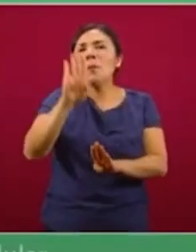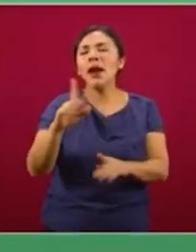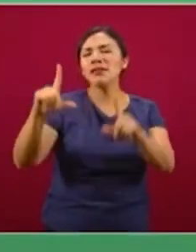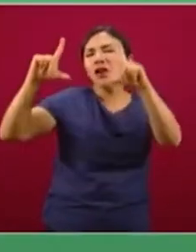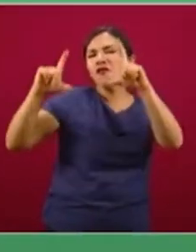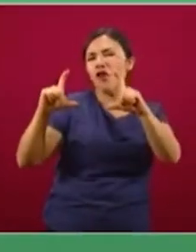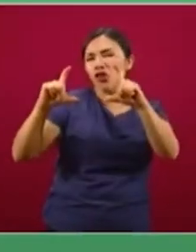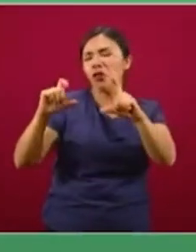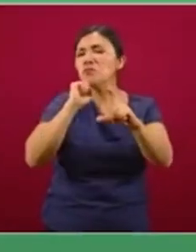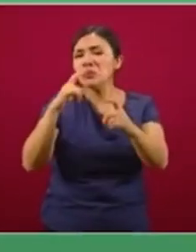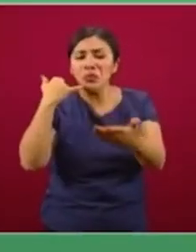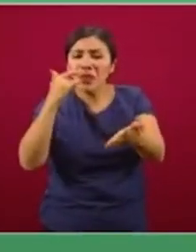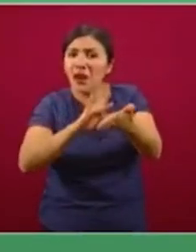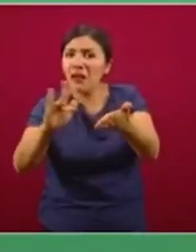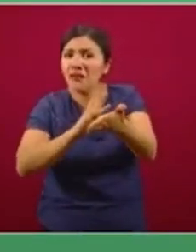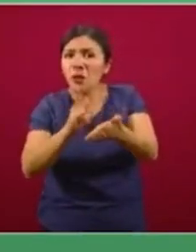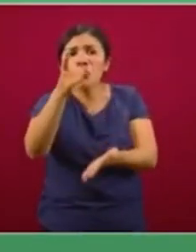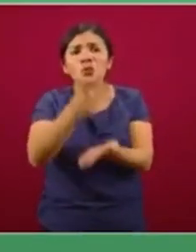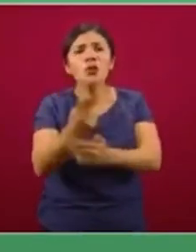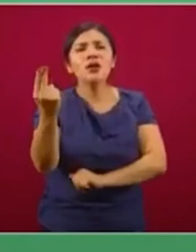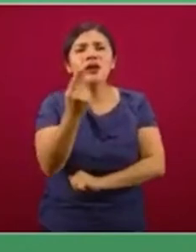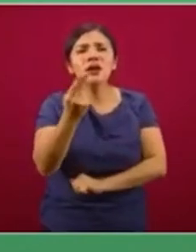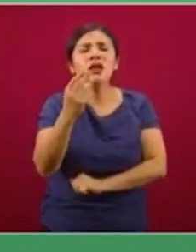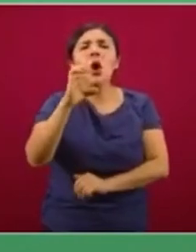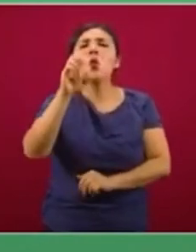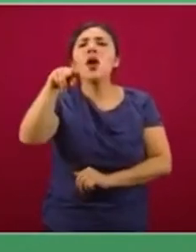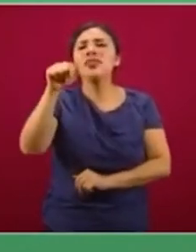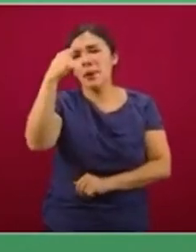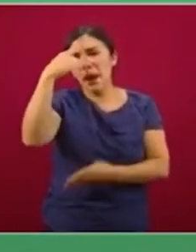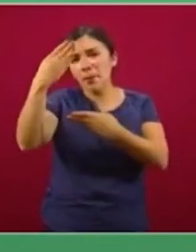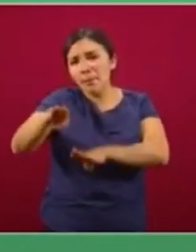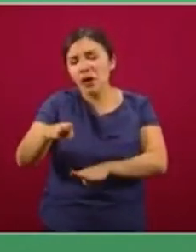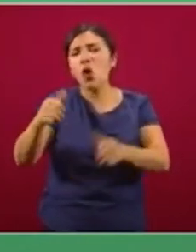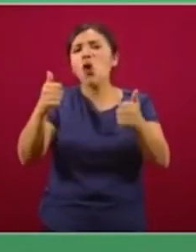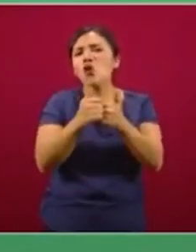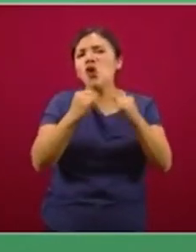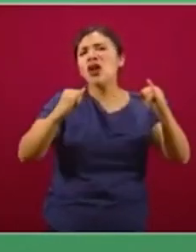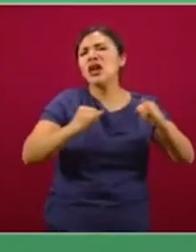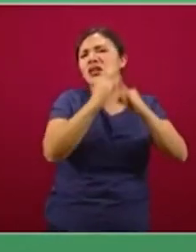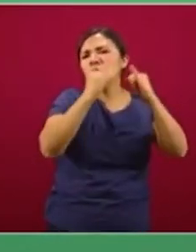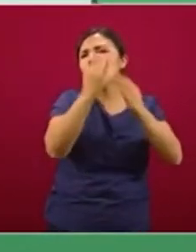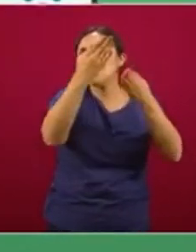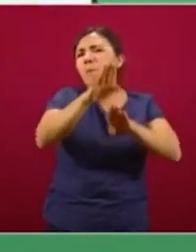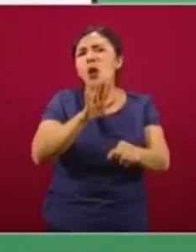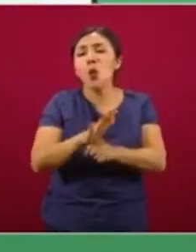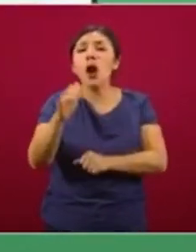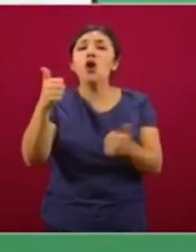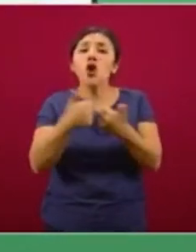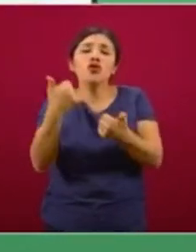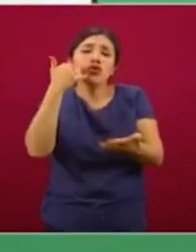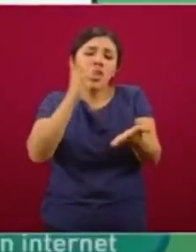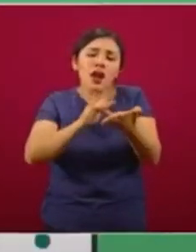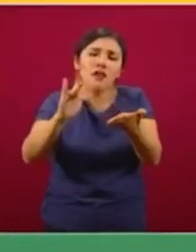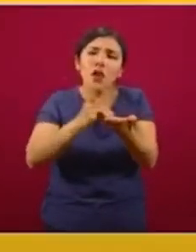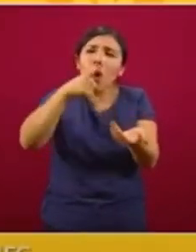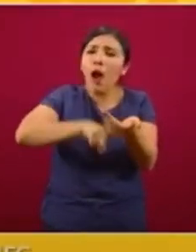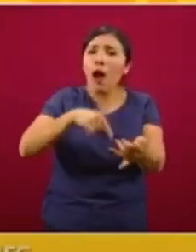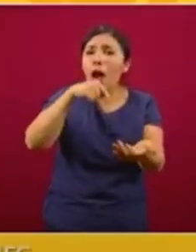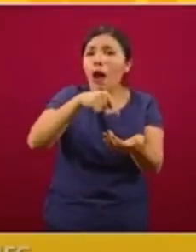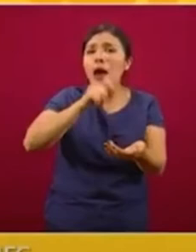tu celular. Lo único que se necesita es una cuenta bancaria o con alguna institución financiera y un dispositivo móvil con Internet.